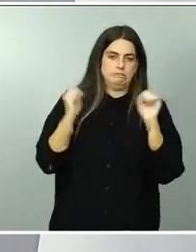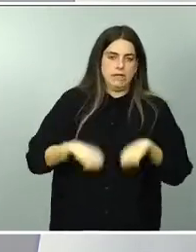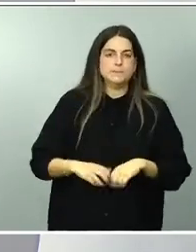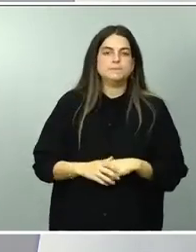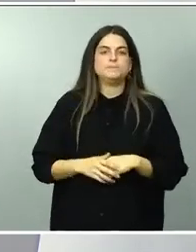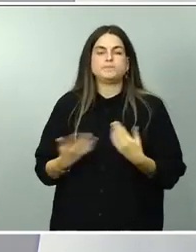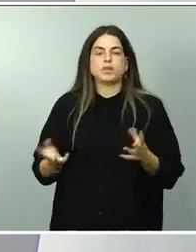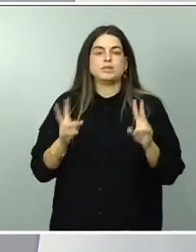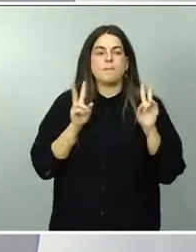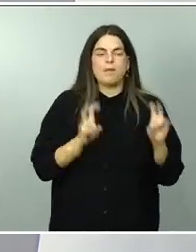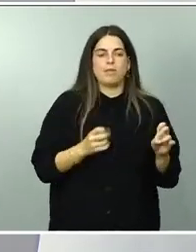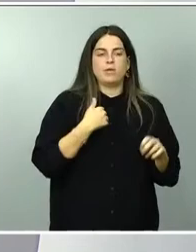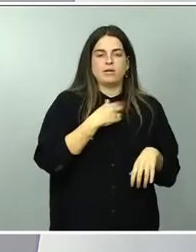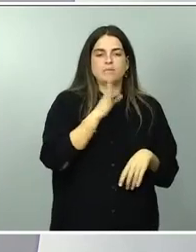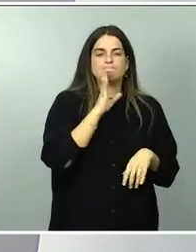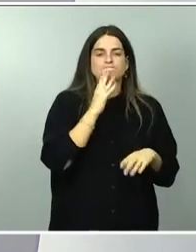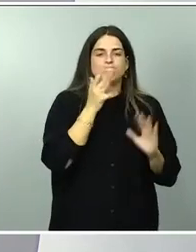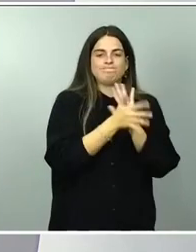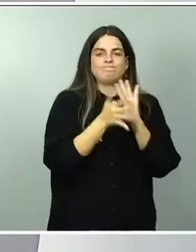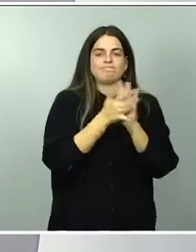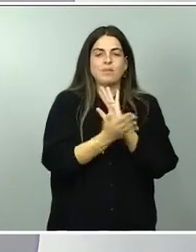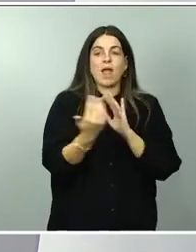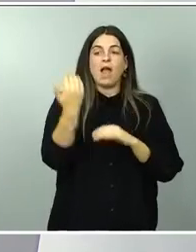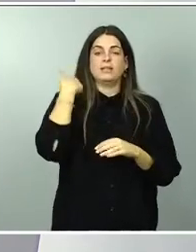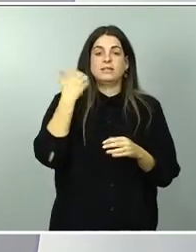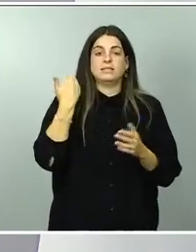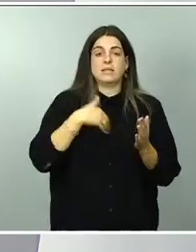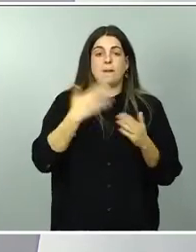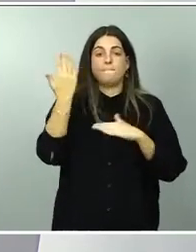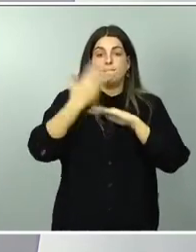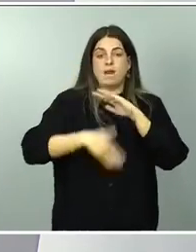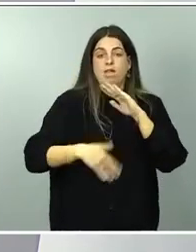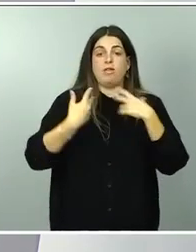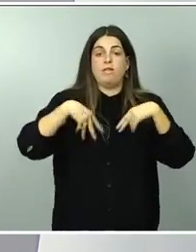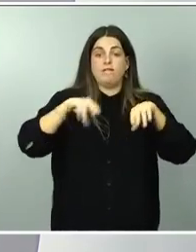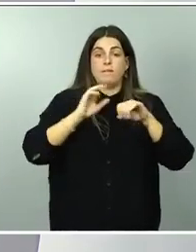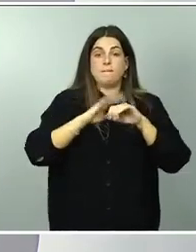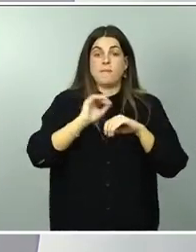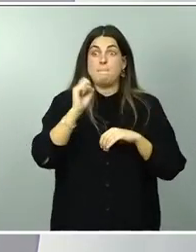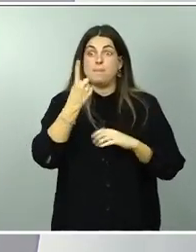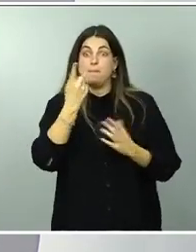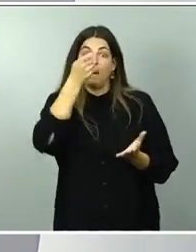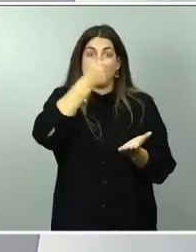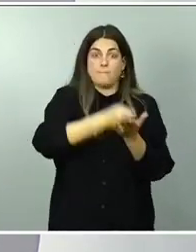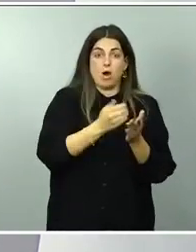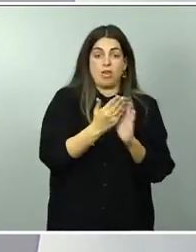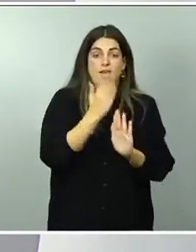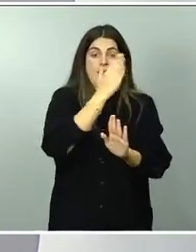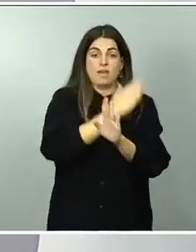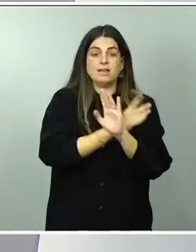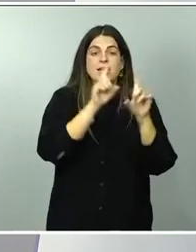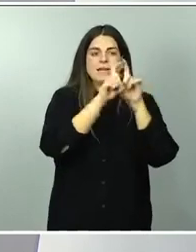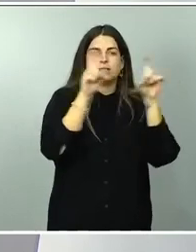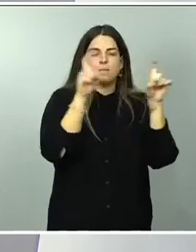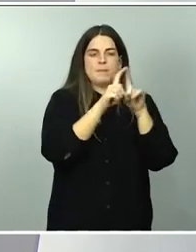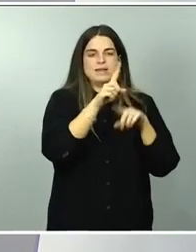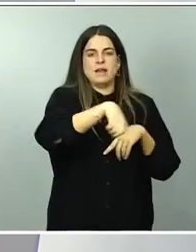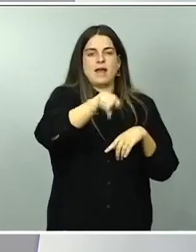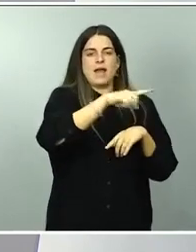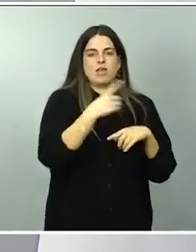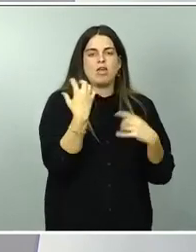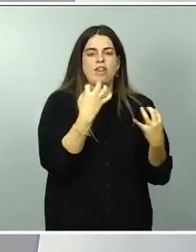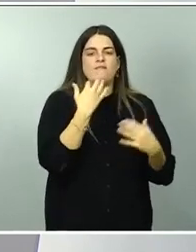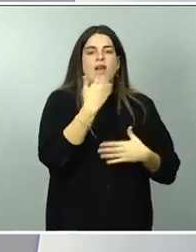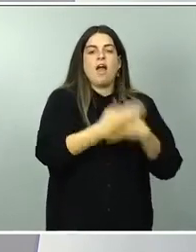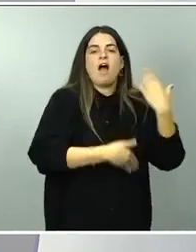inicio, en el día de ayer, concluido el plazo para el primer pago anticipado, las empresas tenían que avanzar el